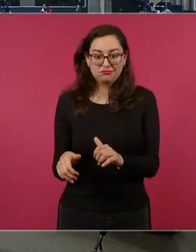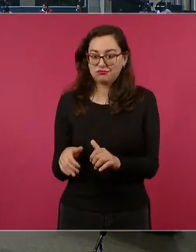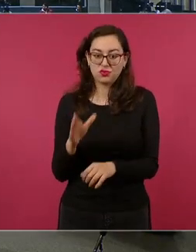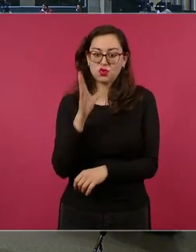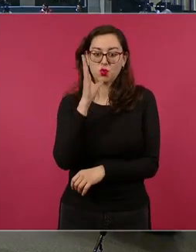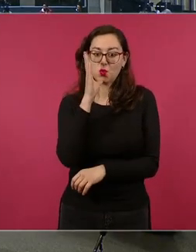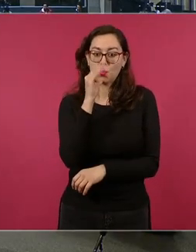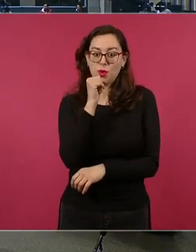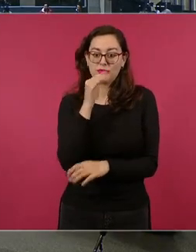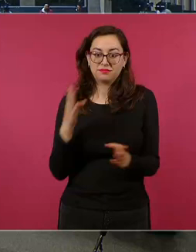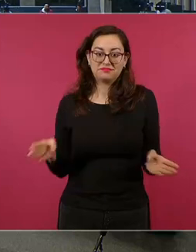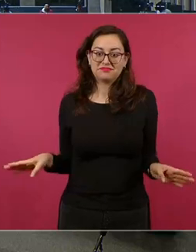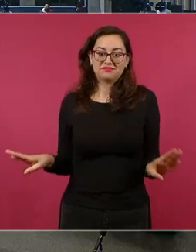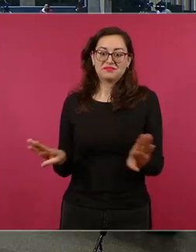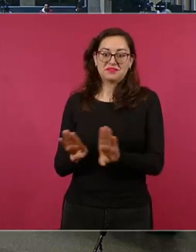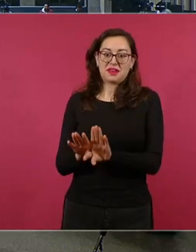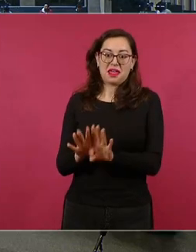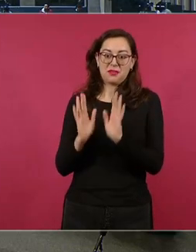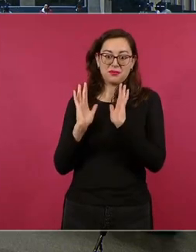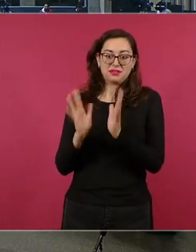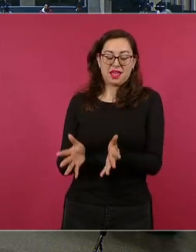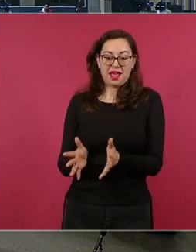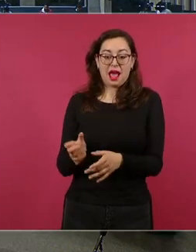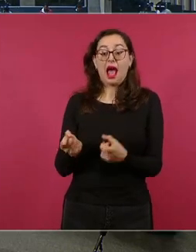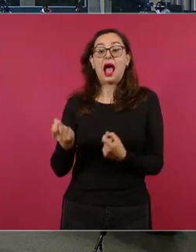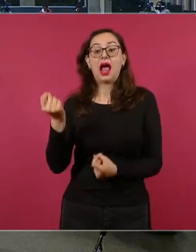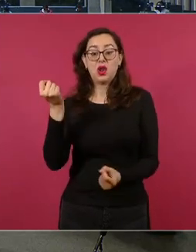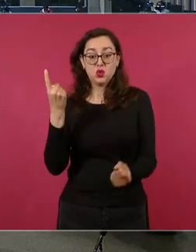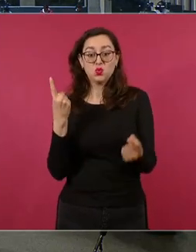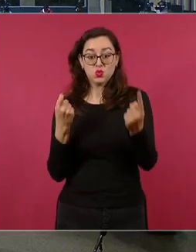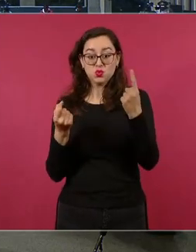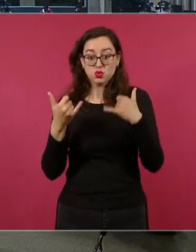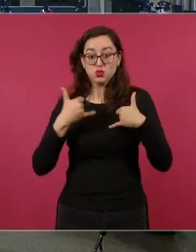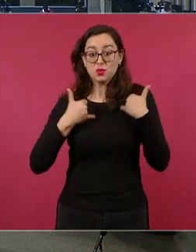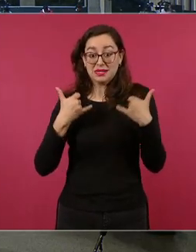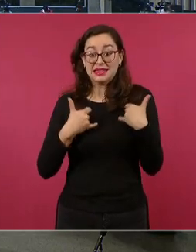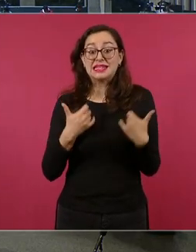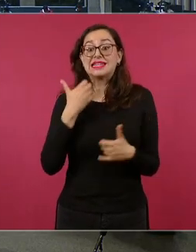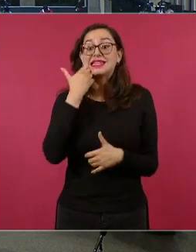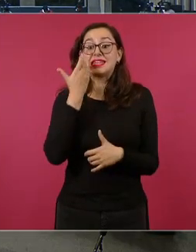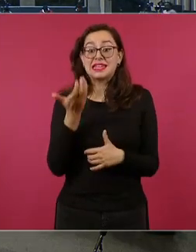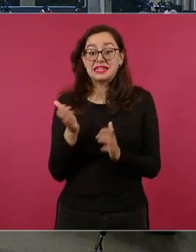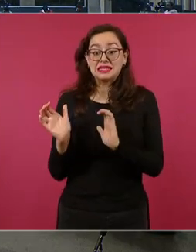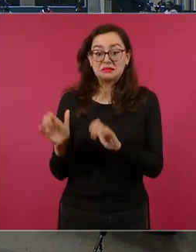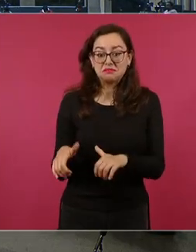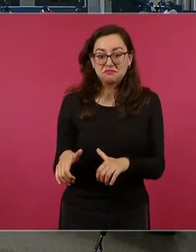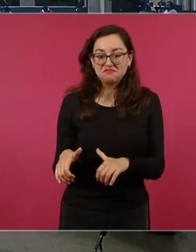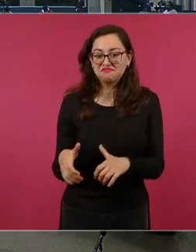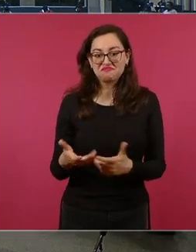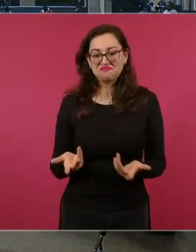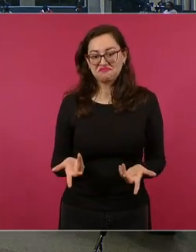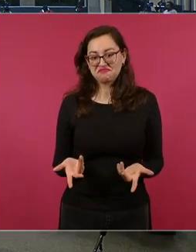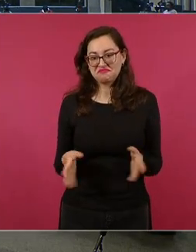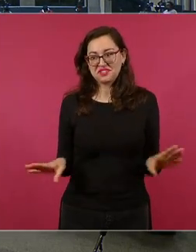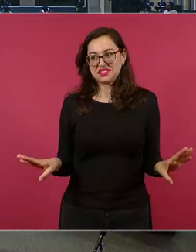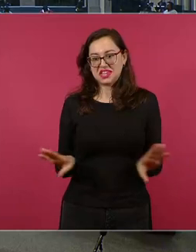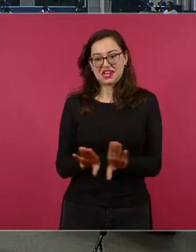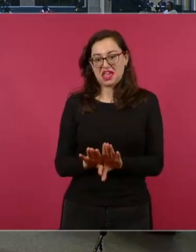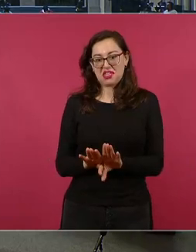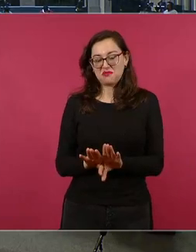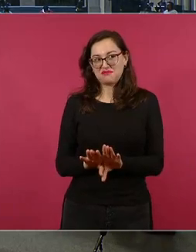que hay quienes jóvenes quienes se quieren inscribir y preguntan cuándo se vuelve a abrir